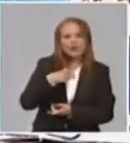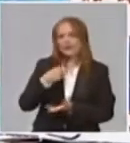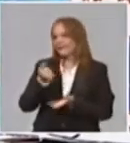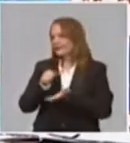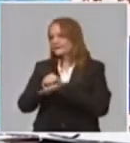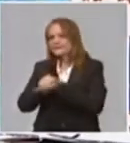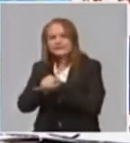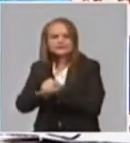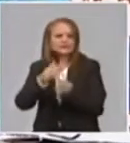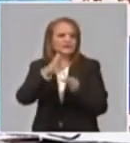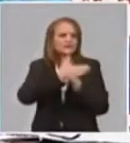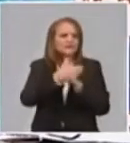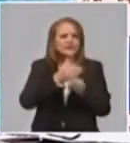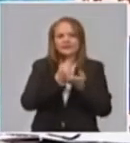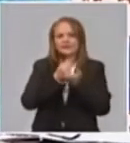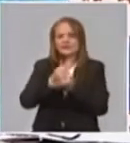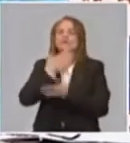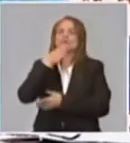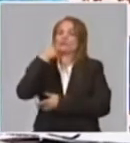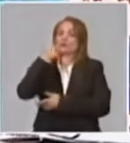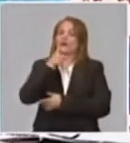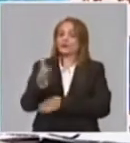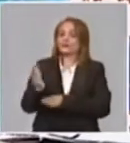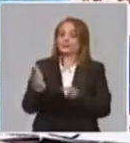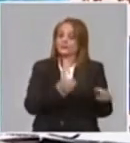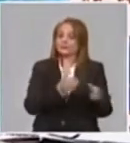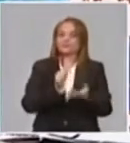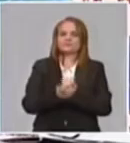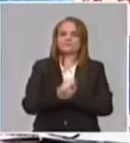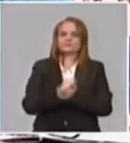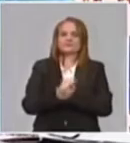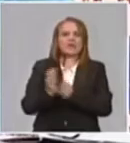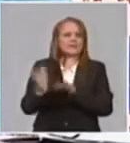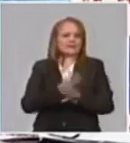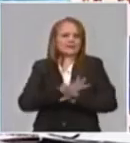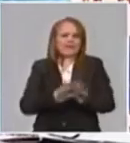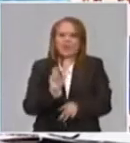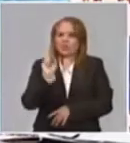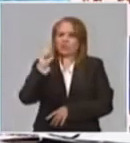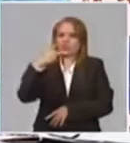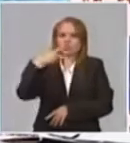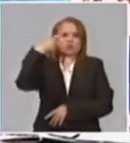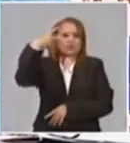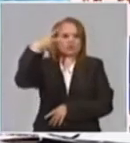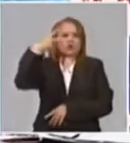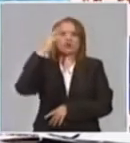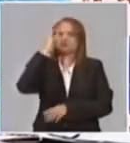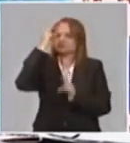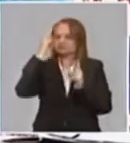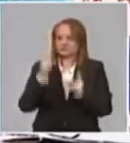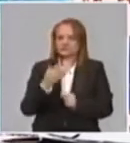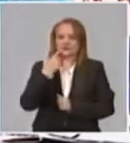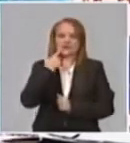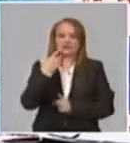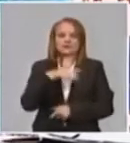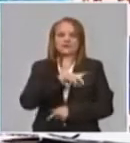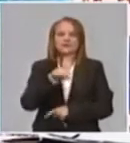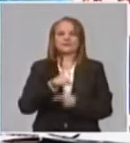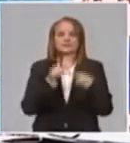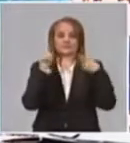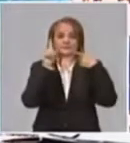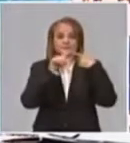ha sido muy bueno. Y por último, dos cuestiones más que hemos estado haciendo con resultados. La primera,